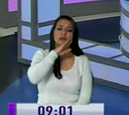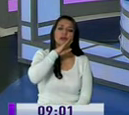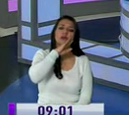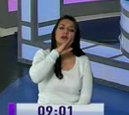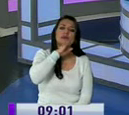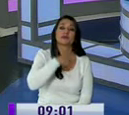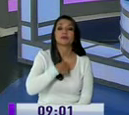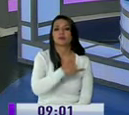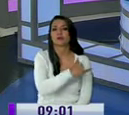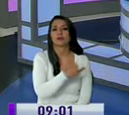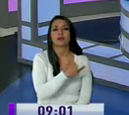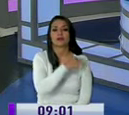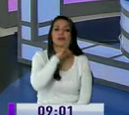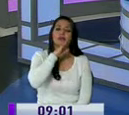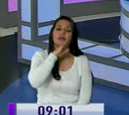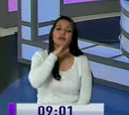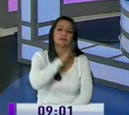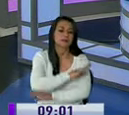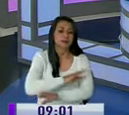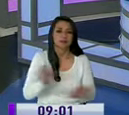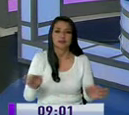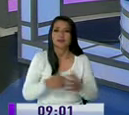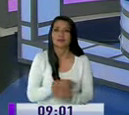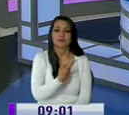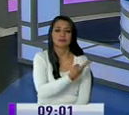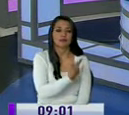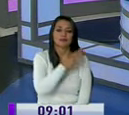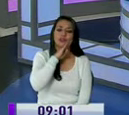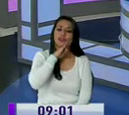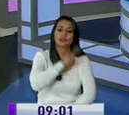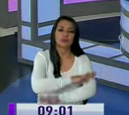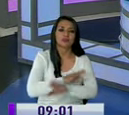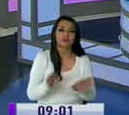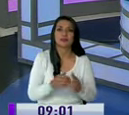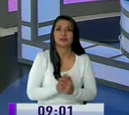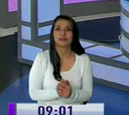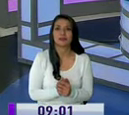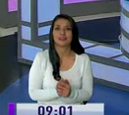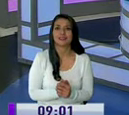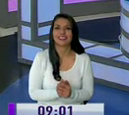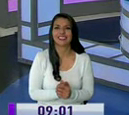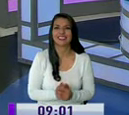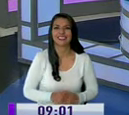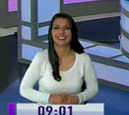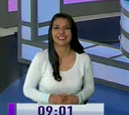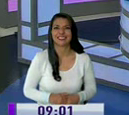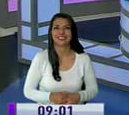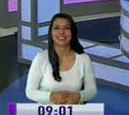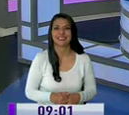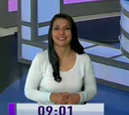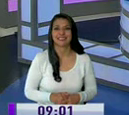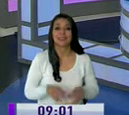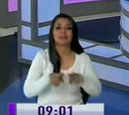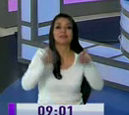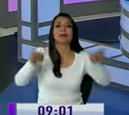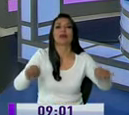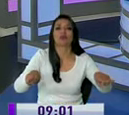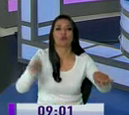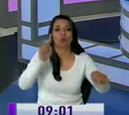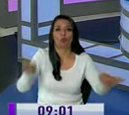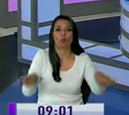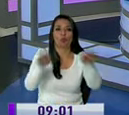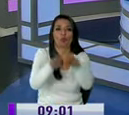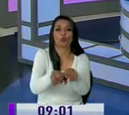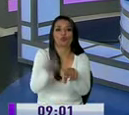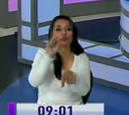chócale dormir los dos vamos a dormir realmente si hay que descansar un poquito por separado por secaso eso bueno